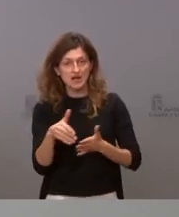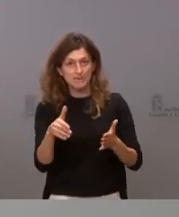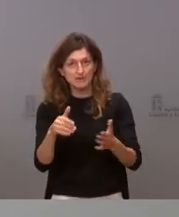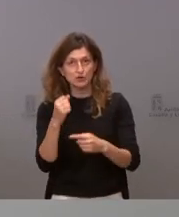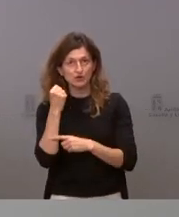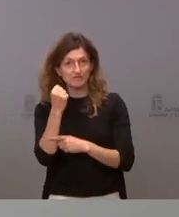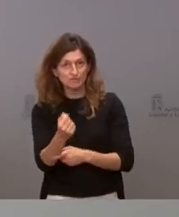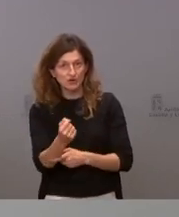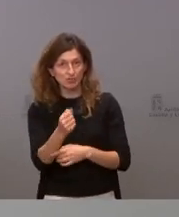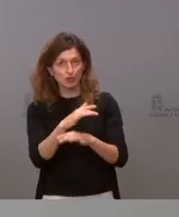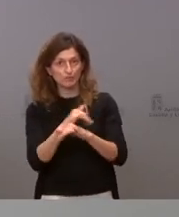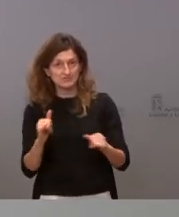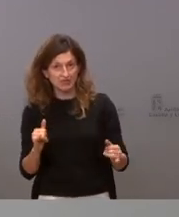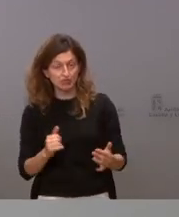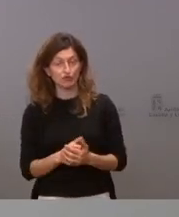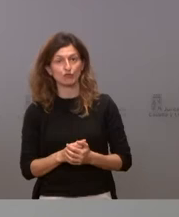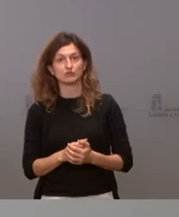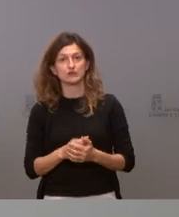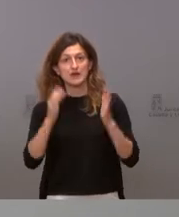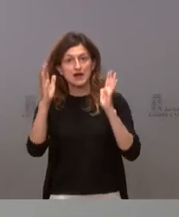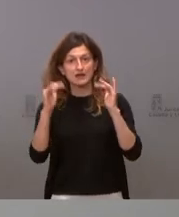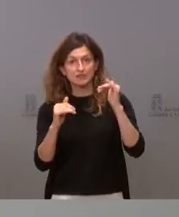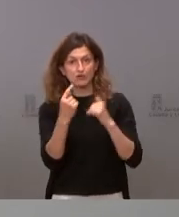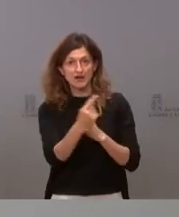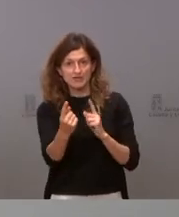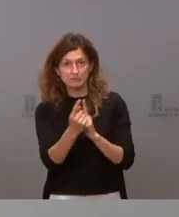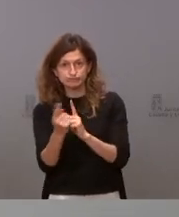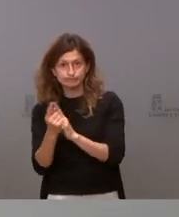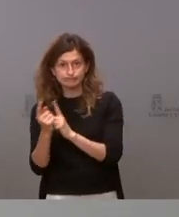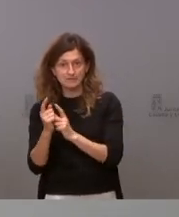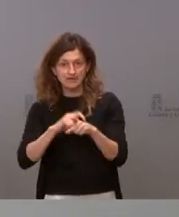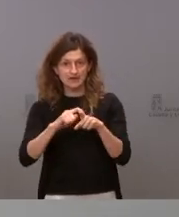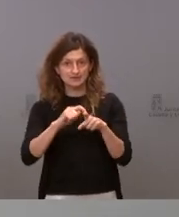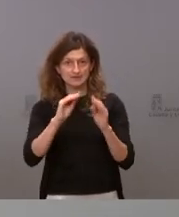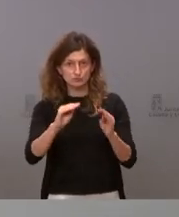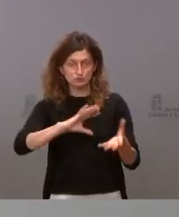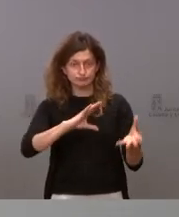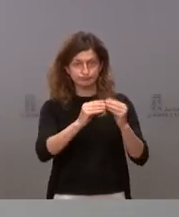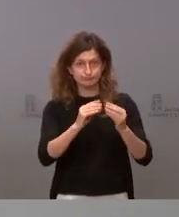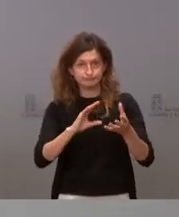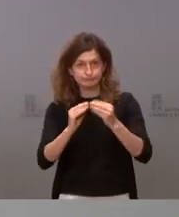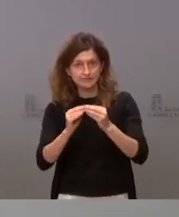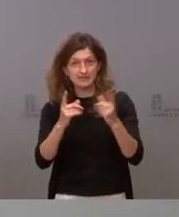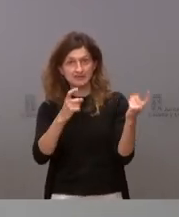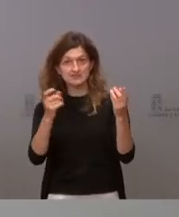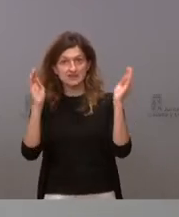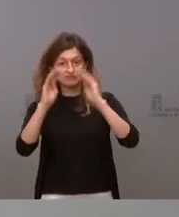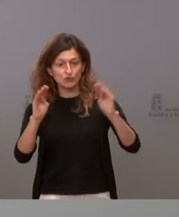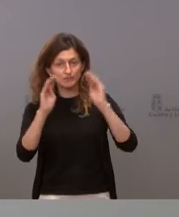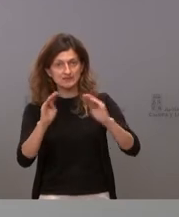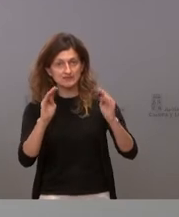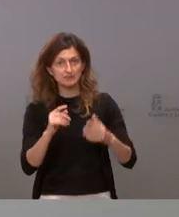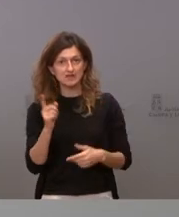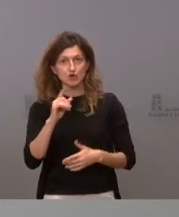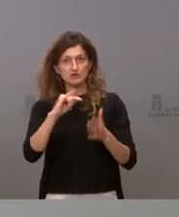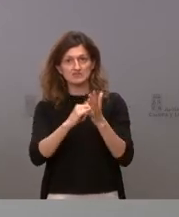refuerzos, compensación, atender a cada individuo, a cada alumno con las características y necesidades formativas que demande y no